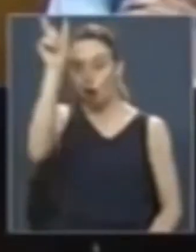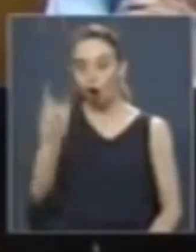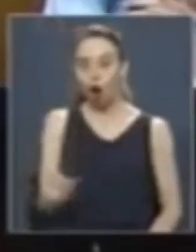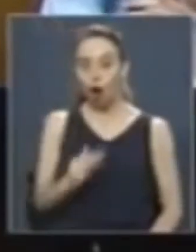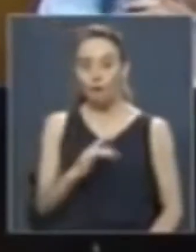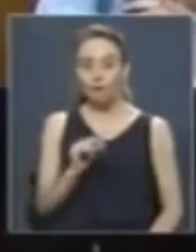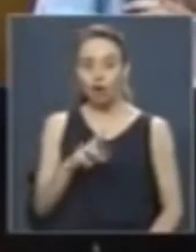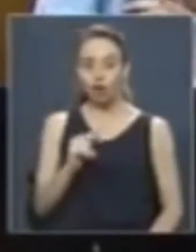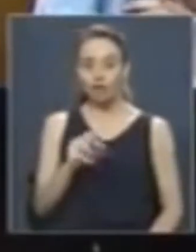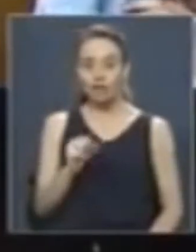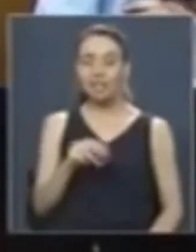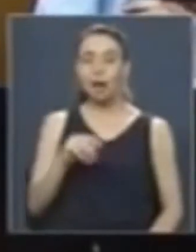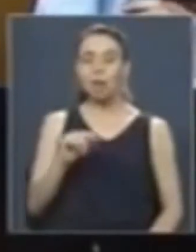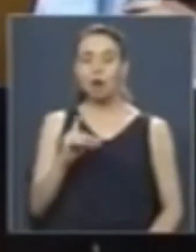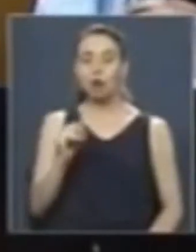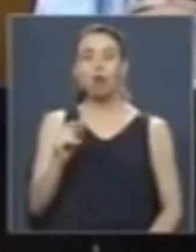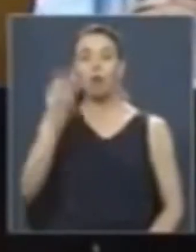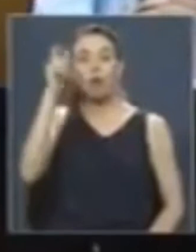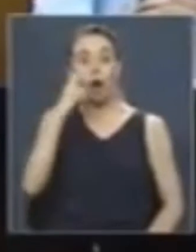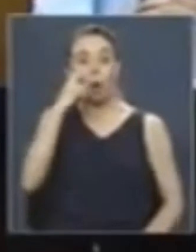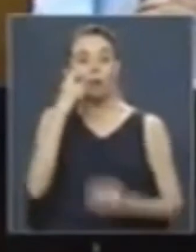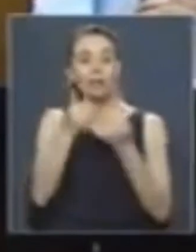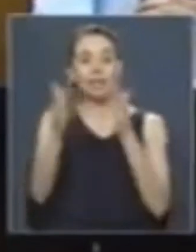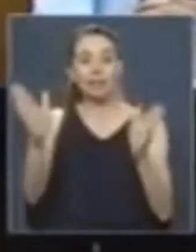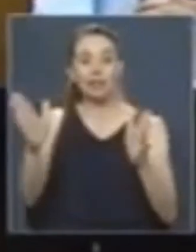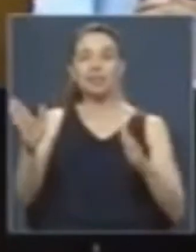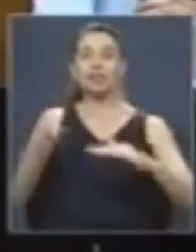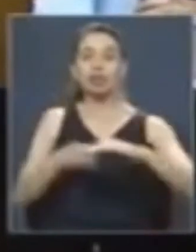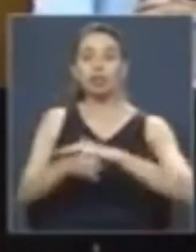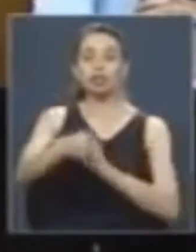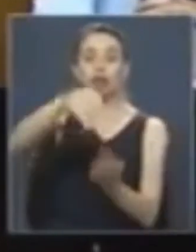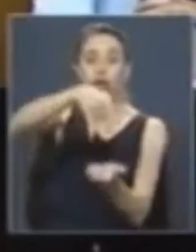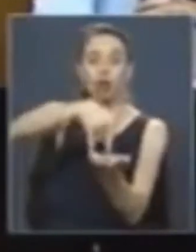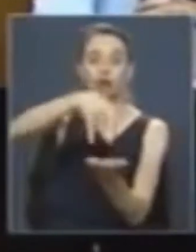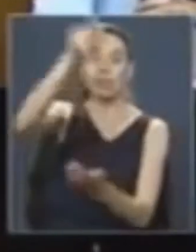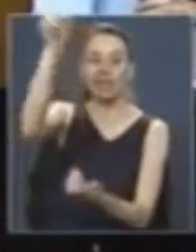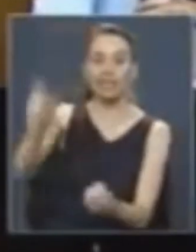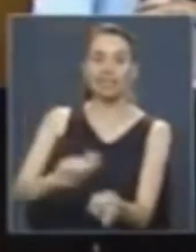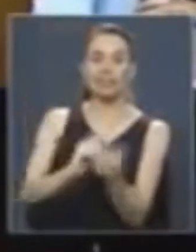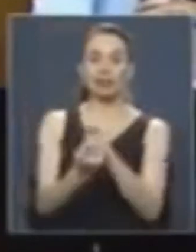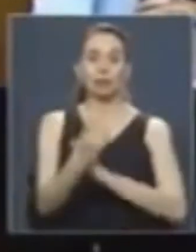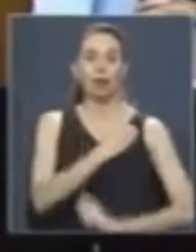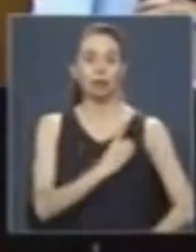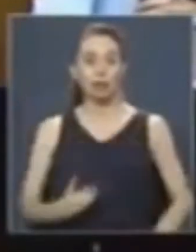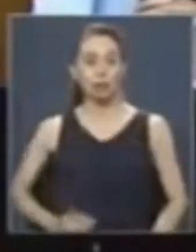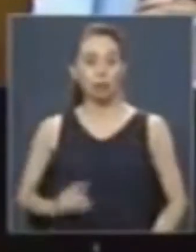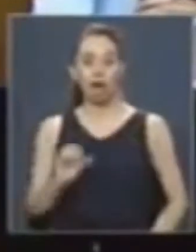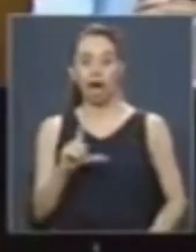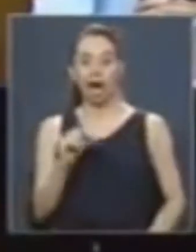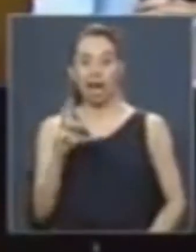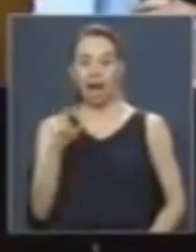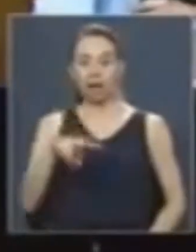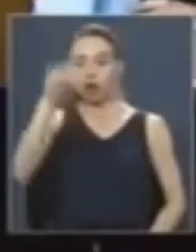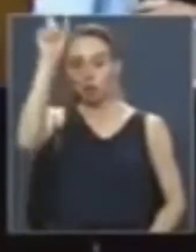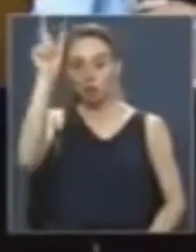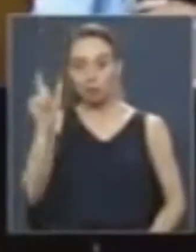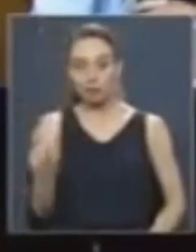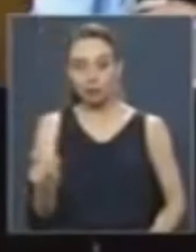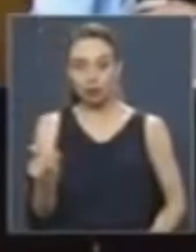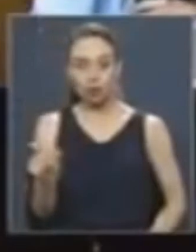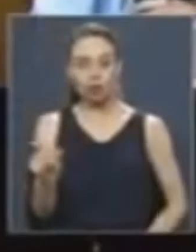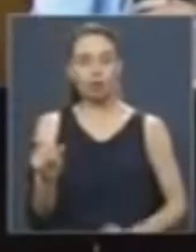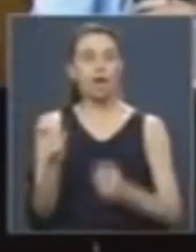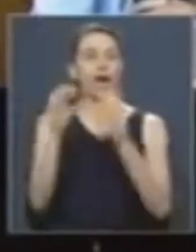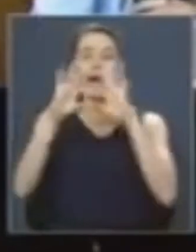Motudo el humanista libertario quien entró a este Congreso. Se había convertido en el diputado Larcón, una persona completamente